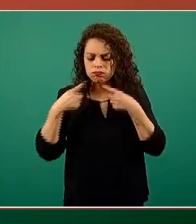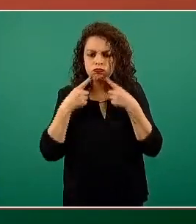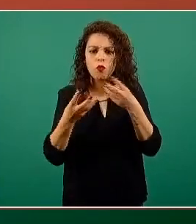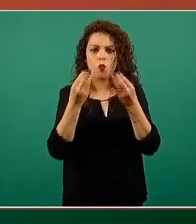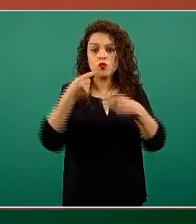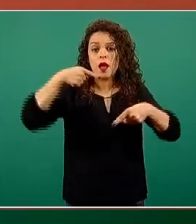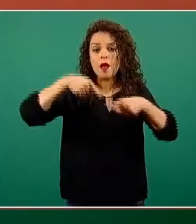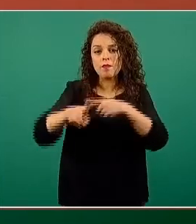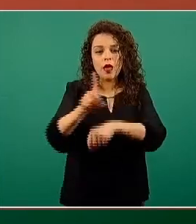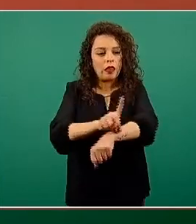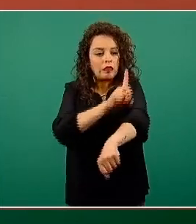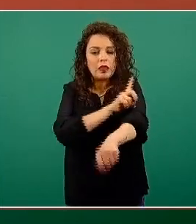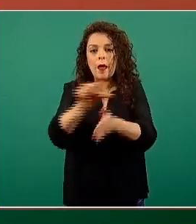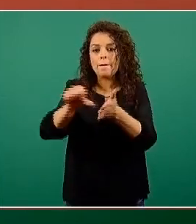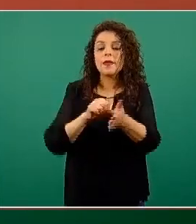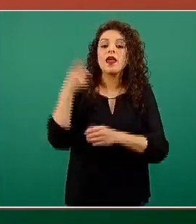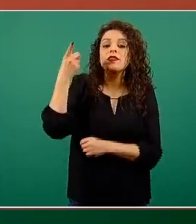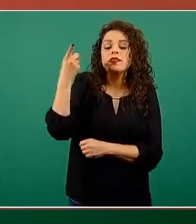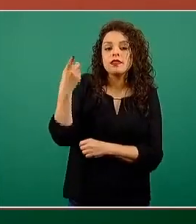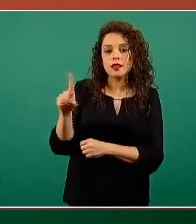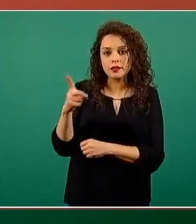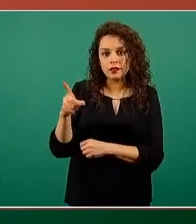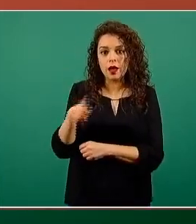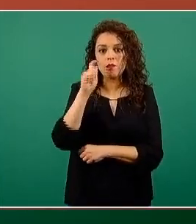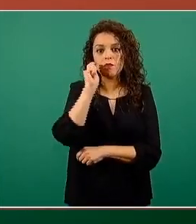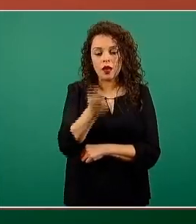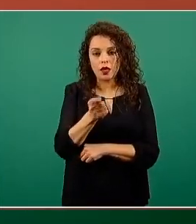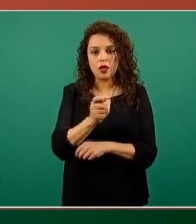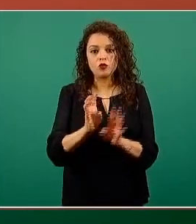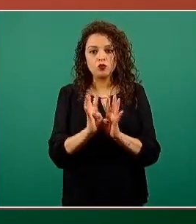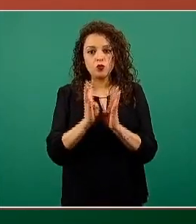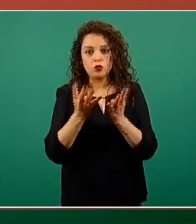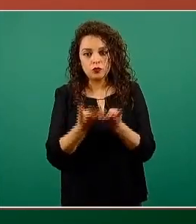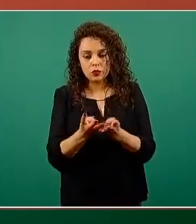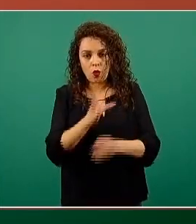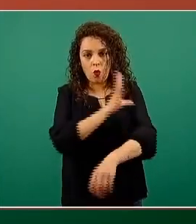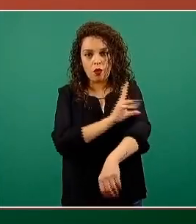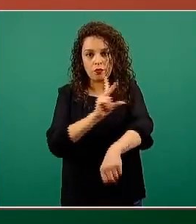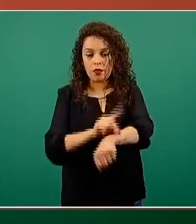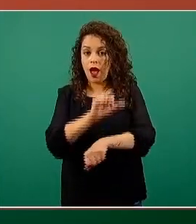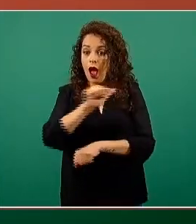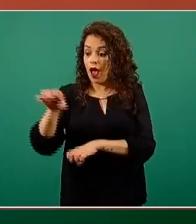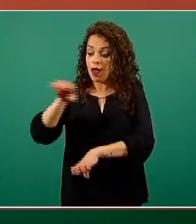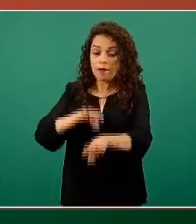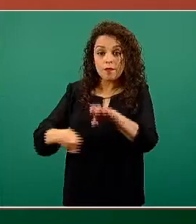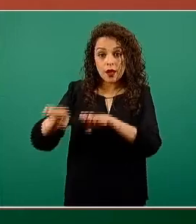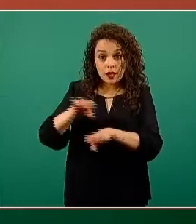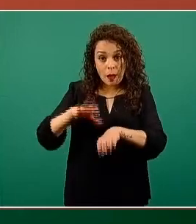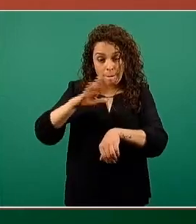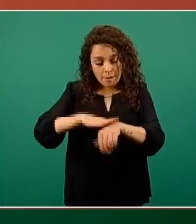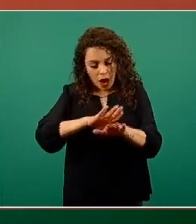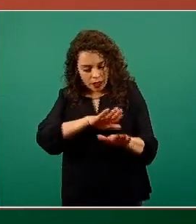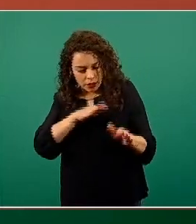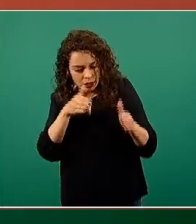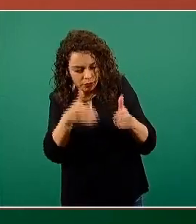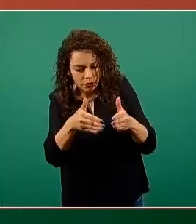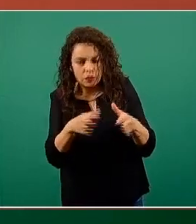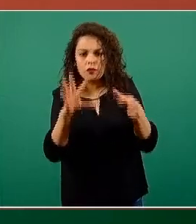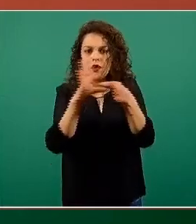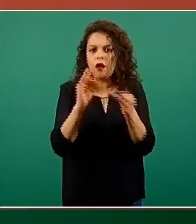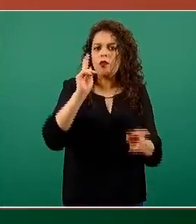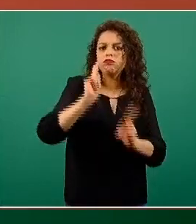diciembre con el Consejo Coordinador Empresarial. Específicamente, hemos estado conversando con